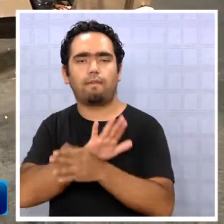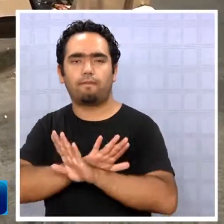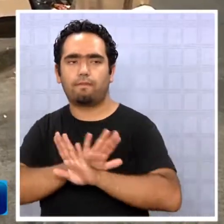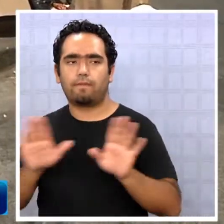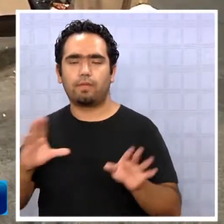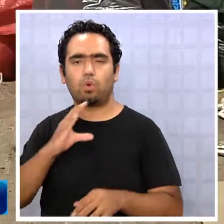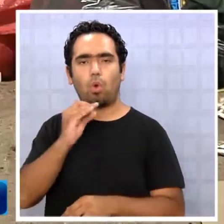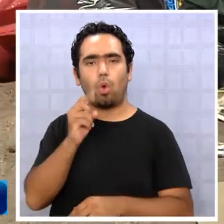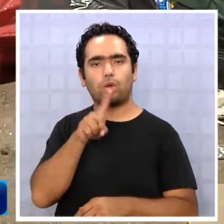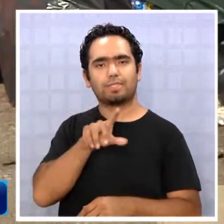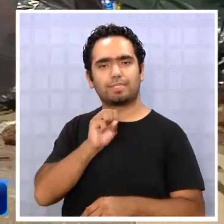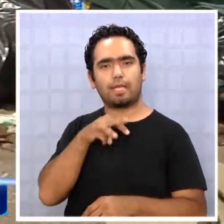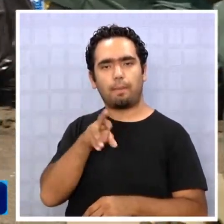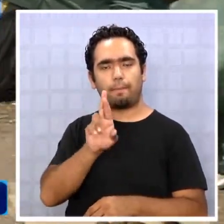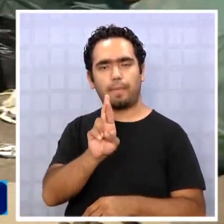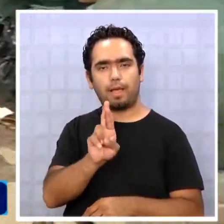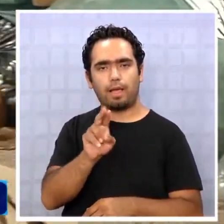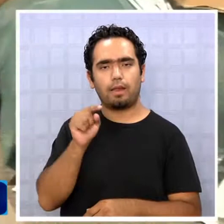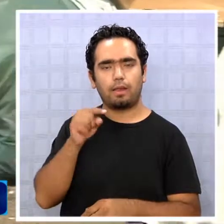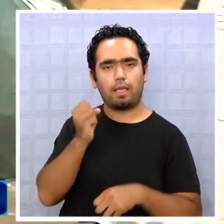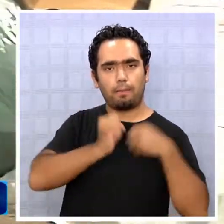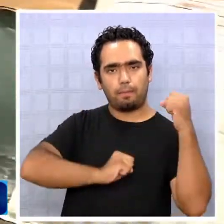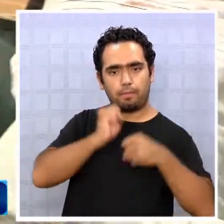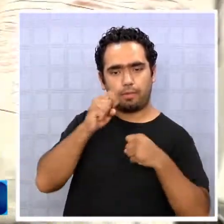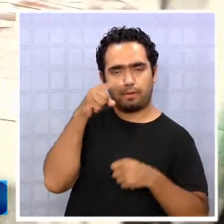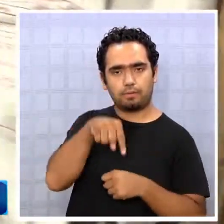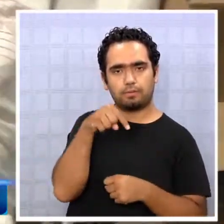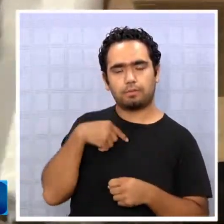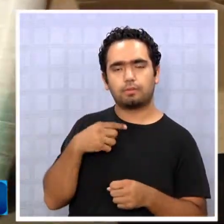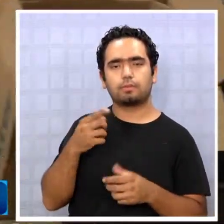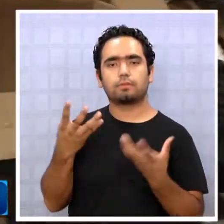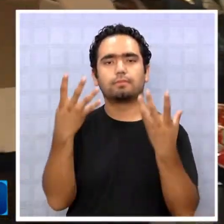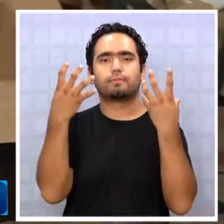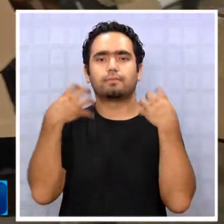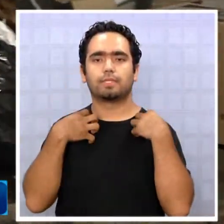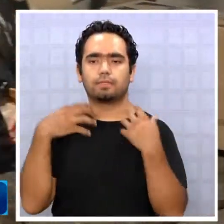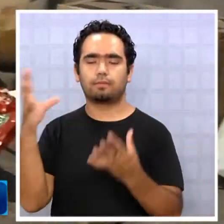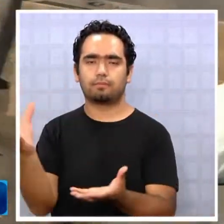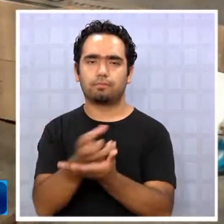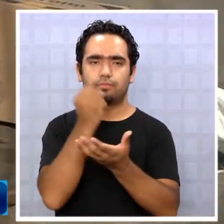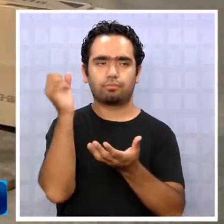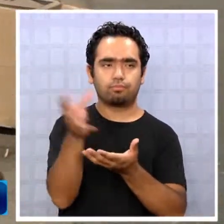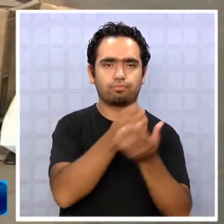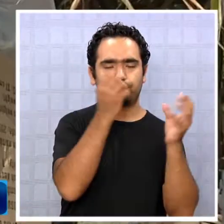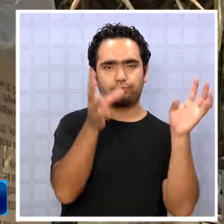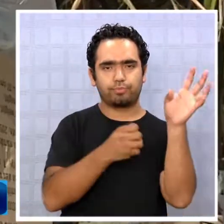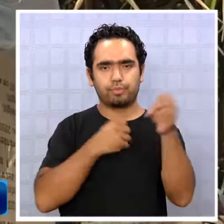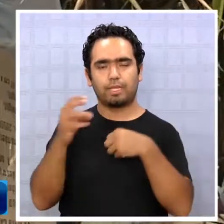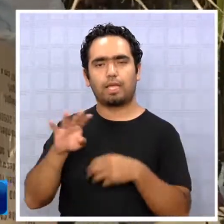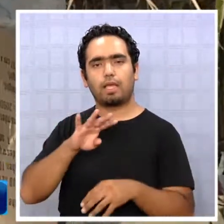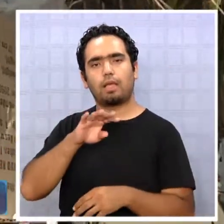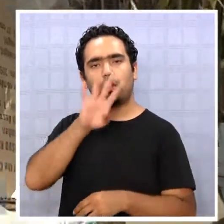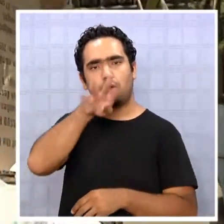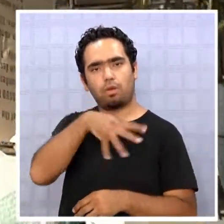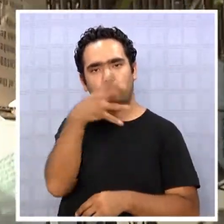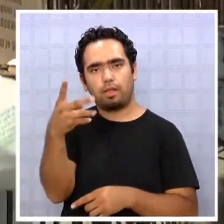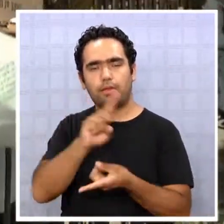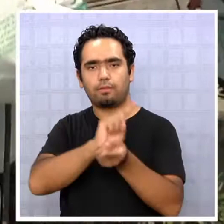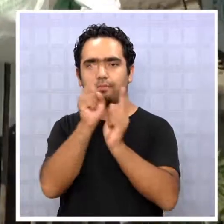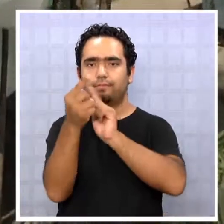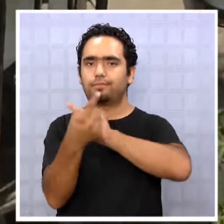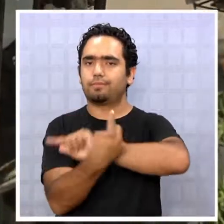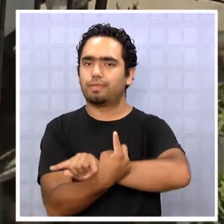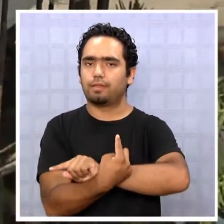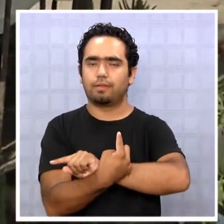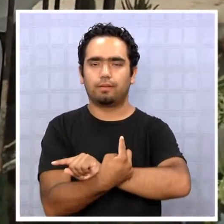La empresa Cosemar se hará cargo de la extracción de residuos domiciliarios en la ciudad, trayendo consigo cambios en el horario en que cumplirá estas